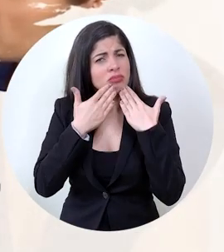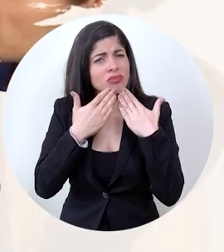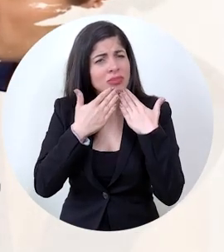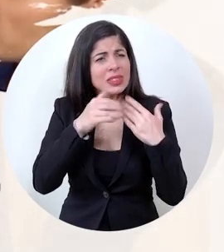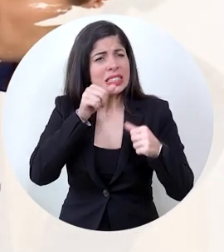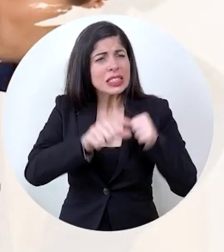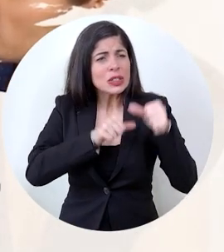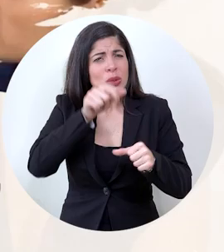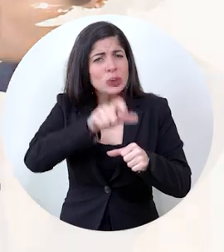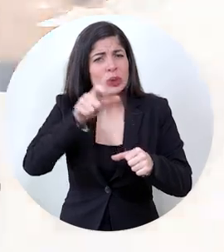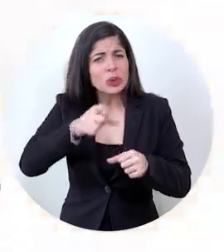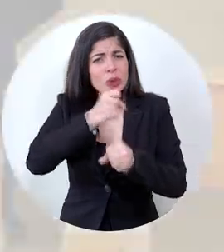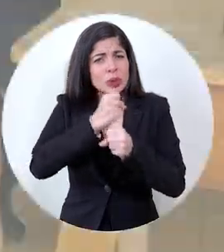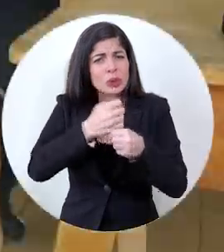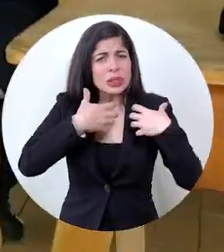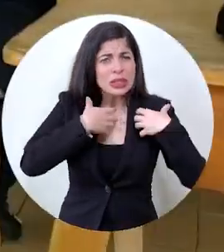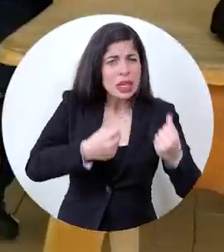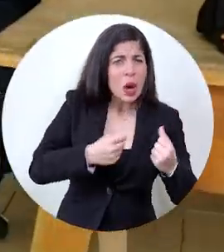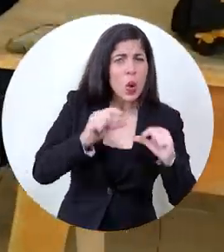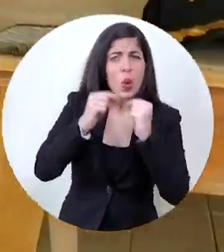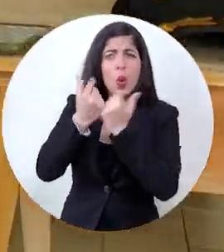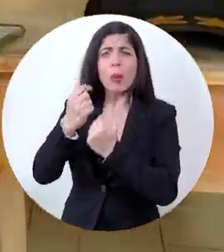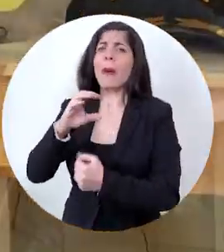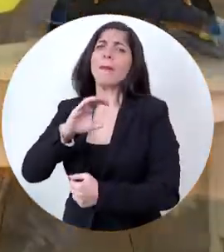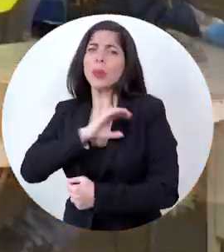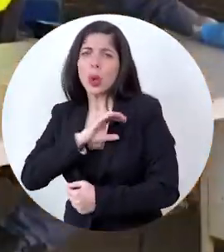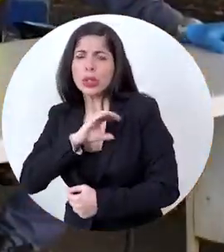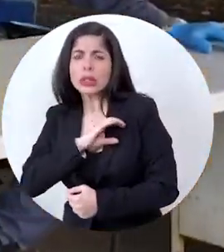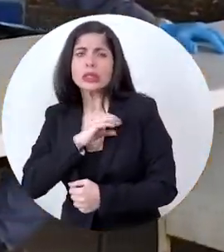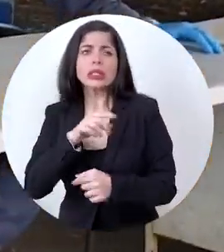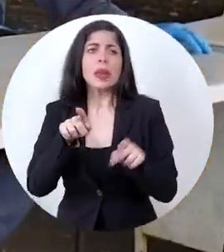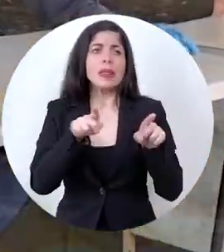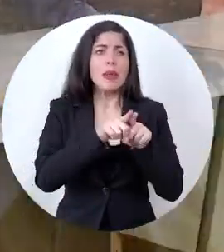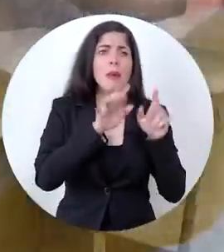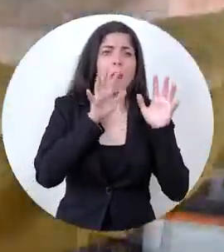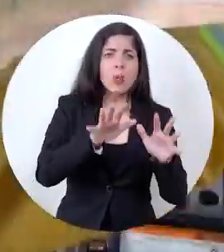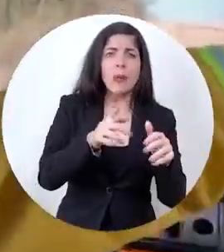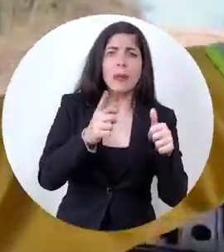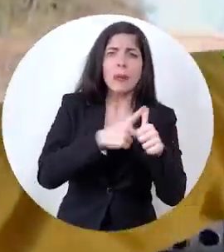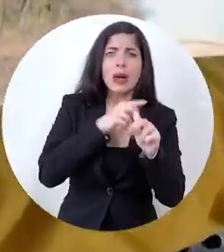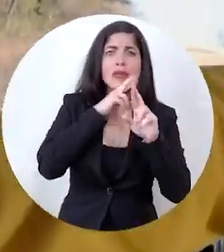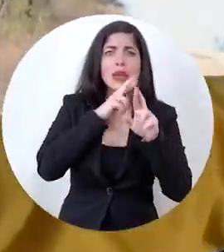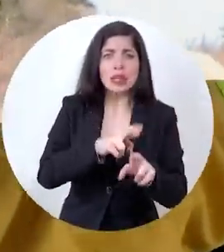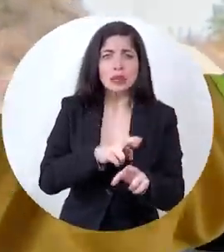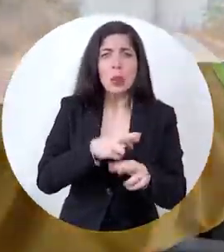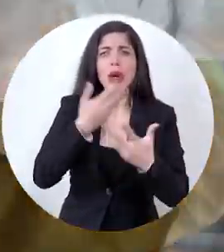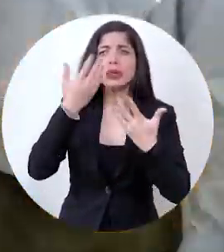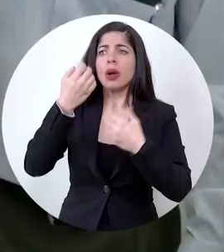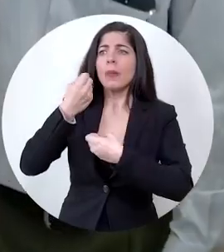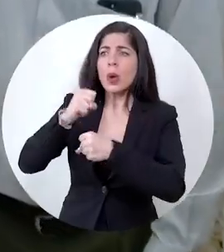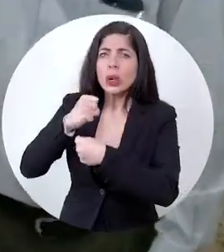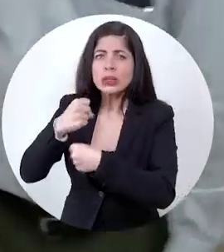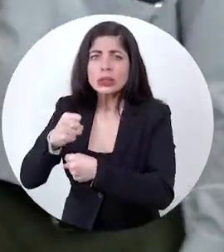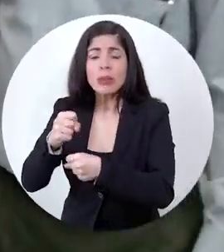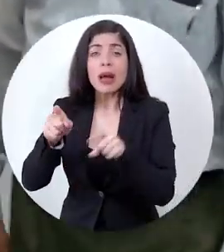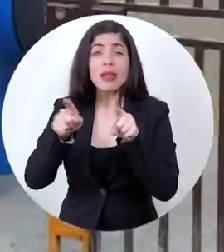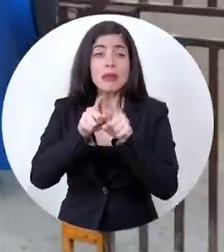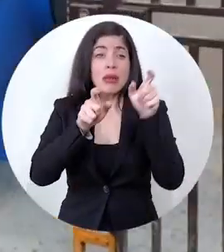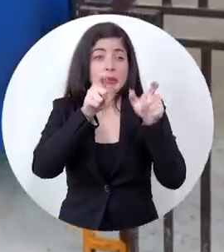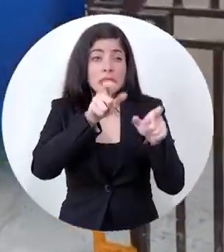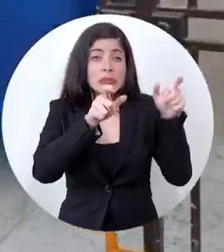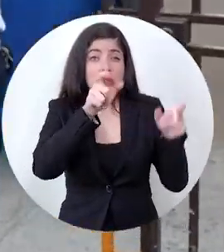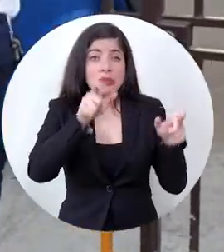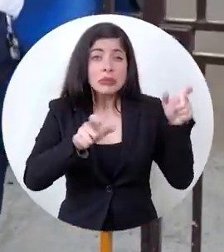todo el personal de salud, los distintos cuerpos policiales y de primera respuesta, municipalidades